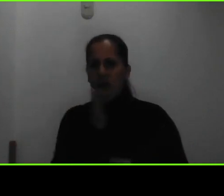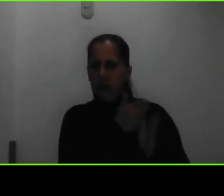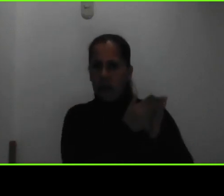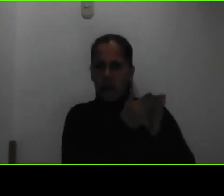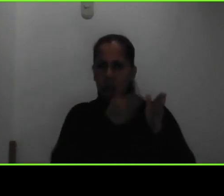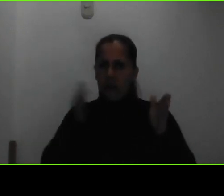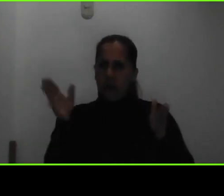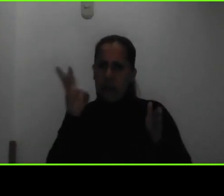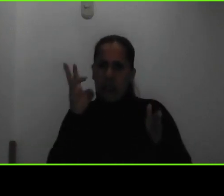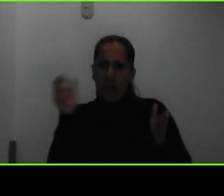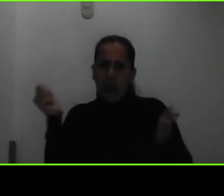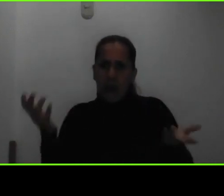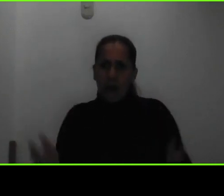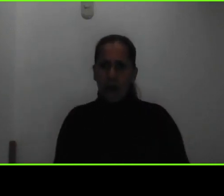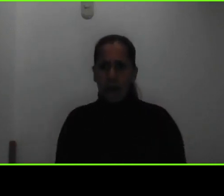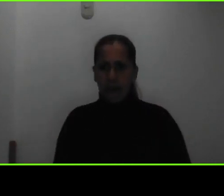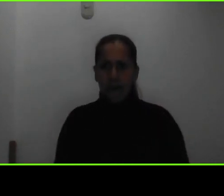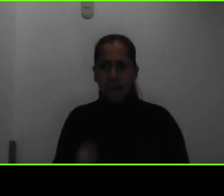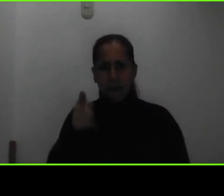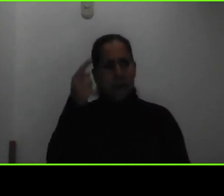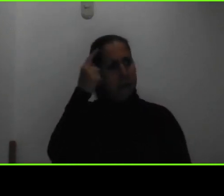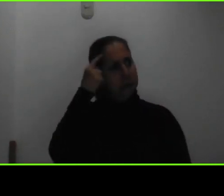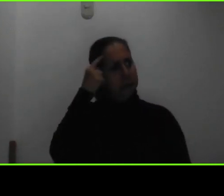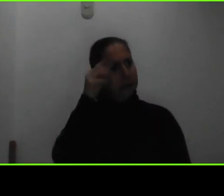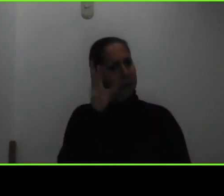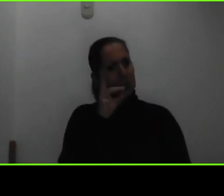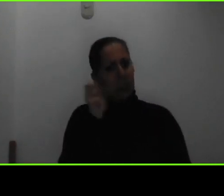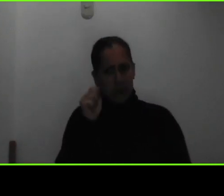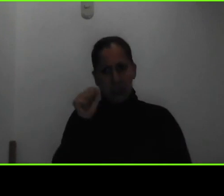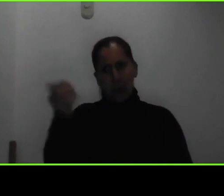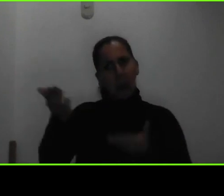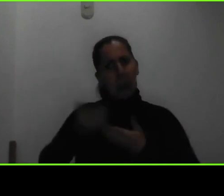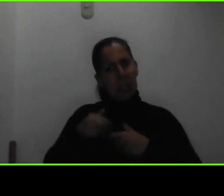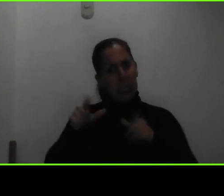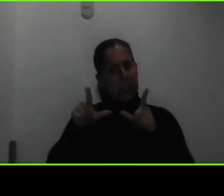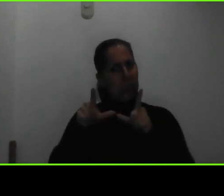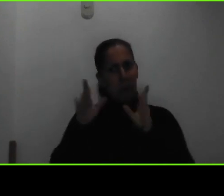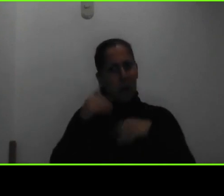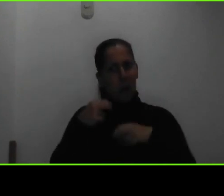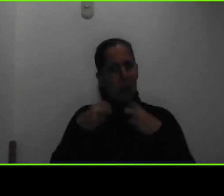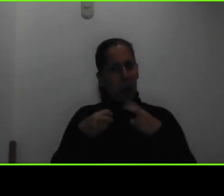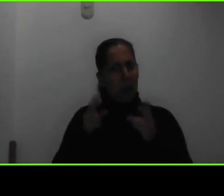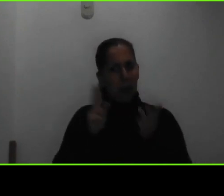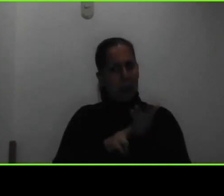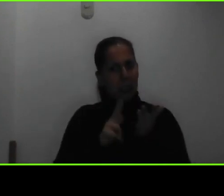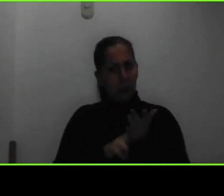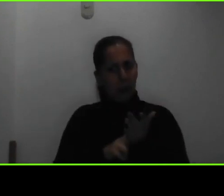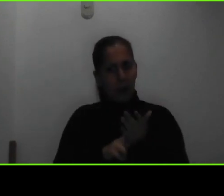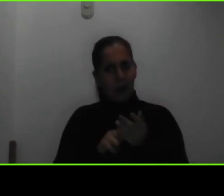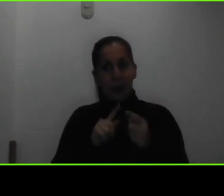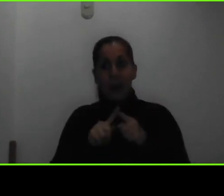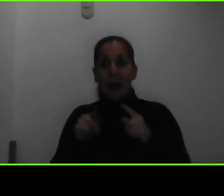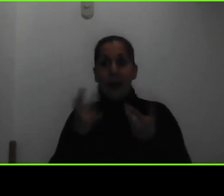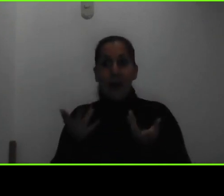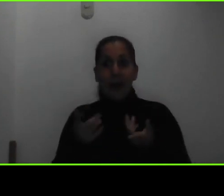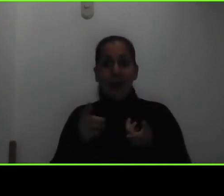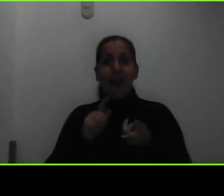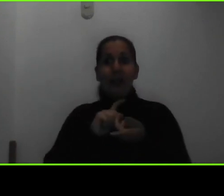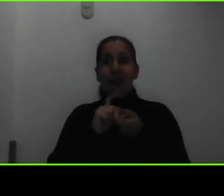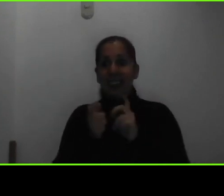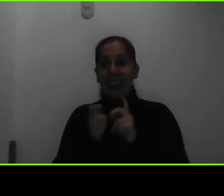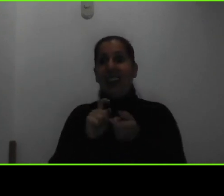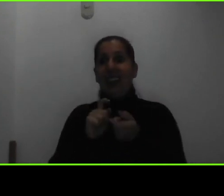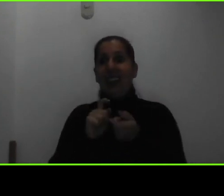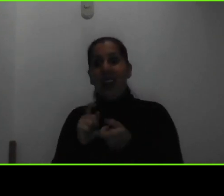meses pueda conseguir el título no vamos a tener ningún problema en la matrícula pero sabemos que las medidas vienen cambiando hay